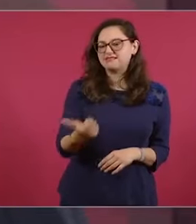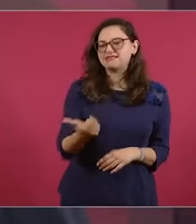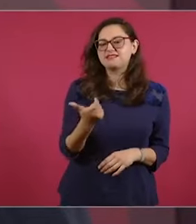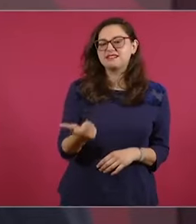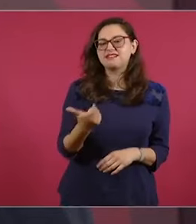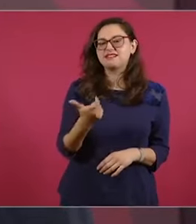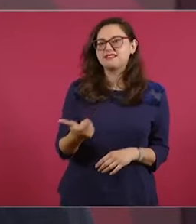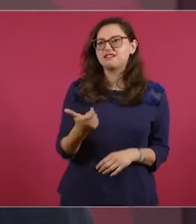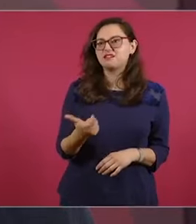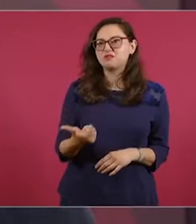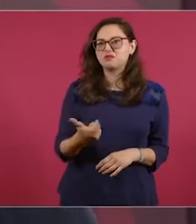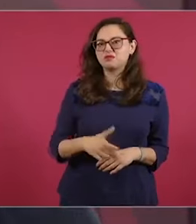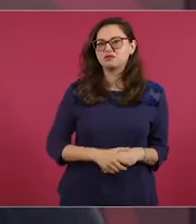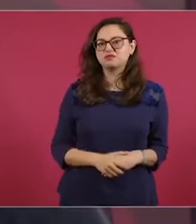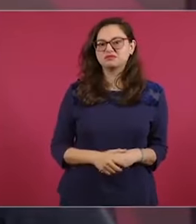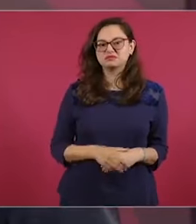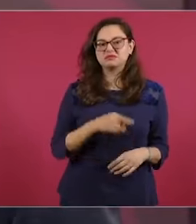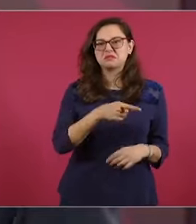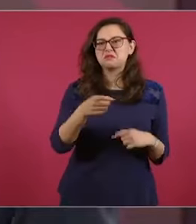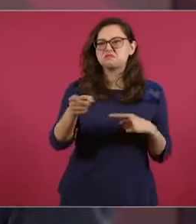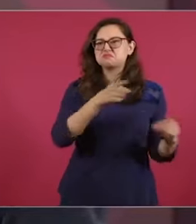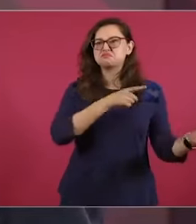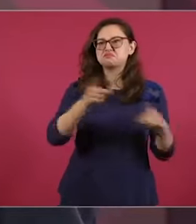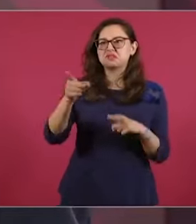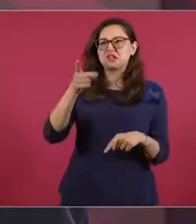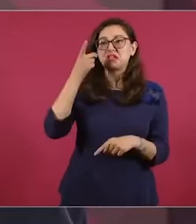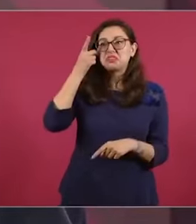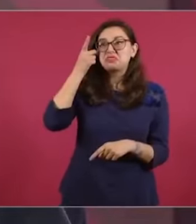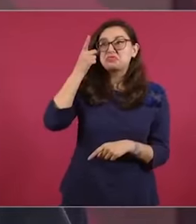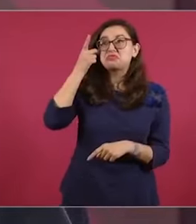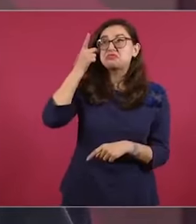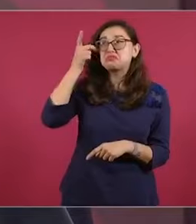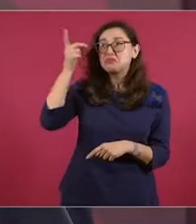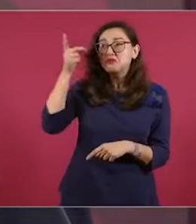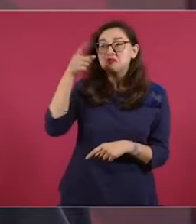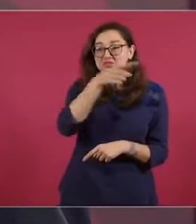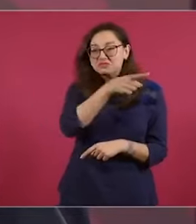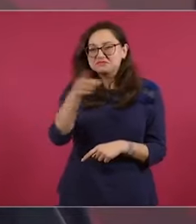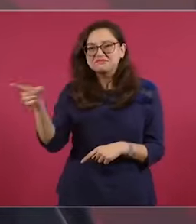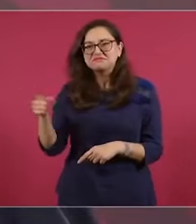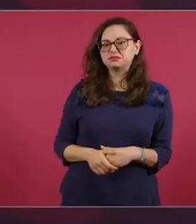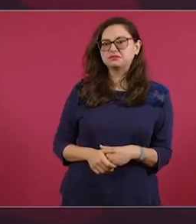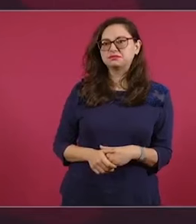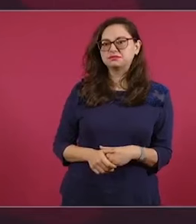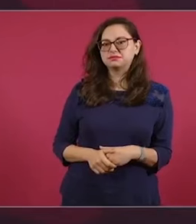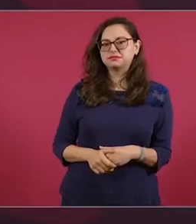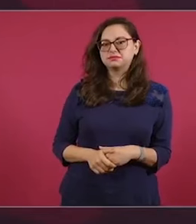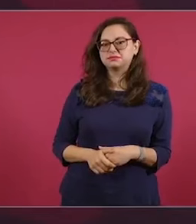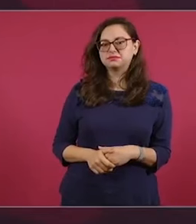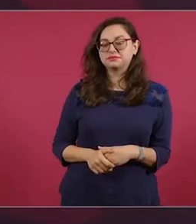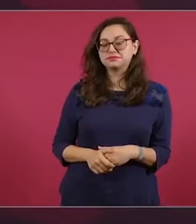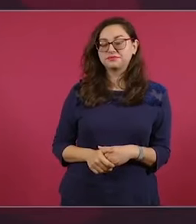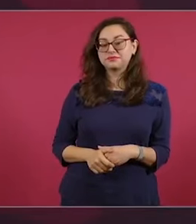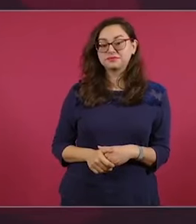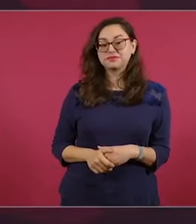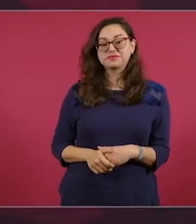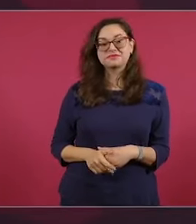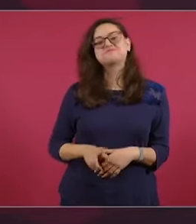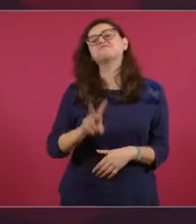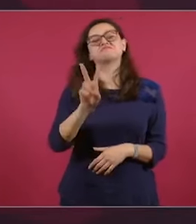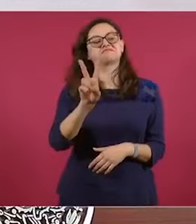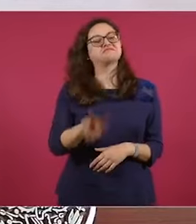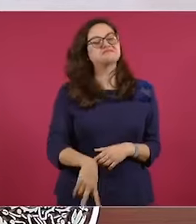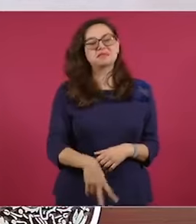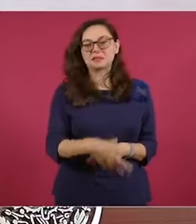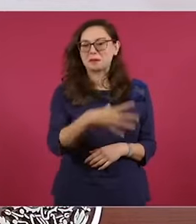Su único Dios les dijo, es el dinero, pero es de vergüenza,